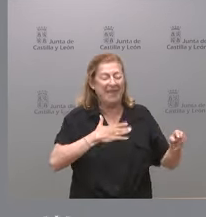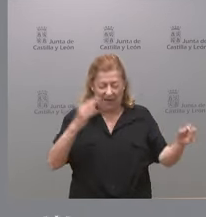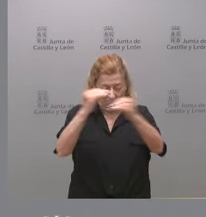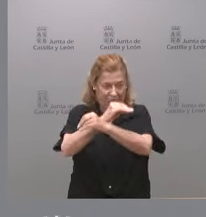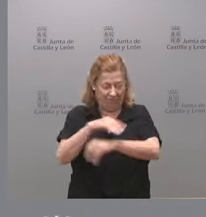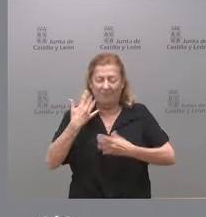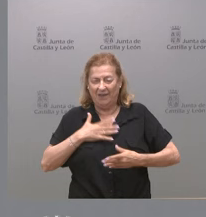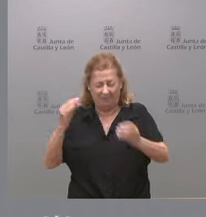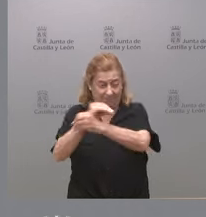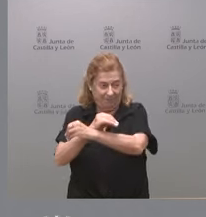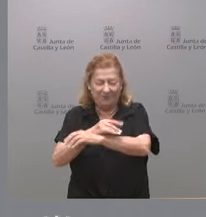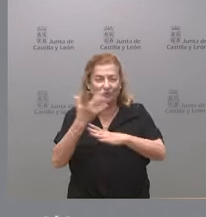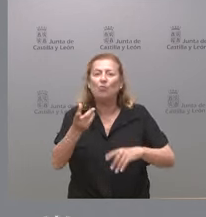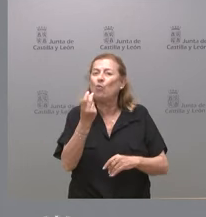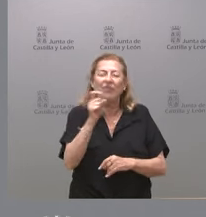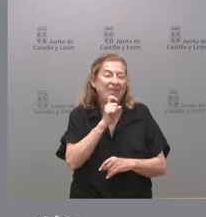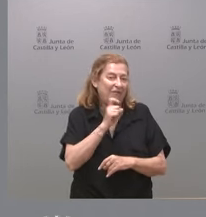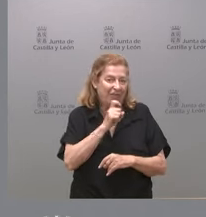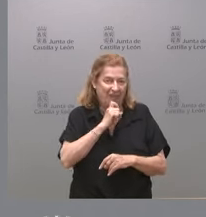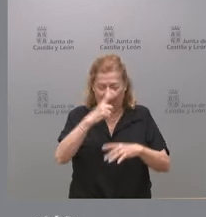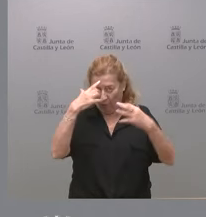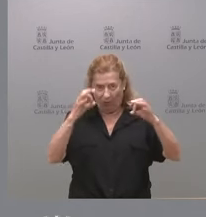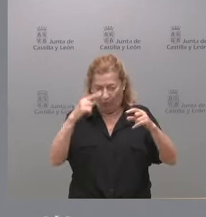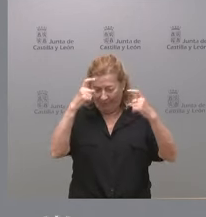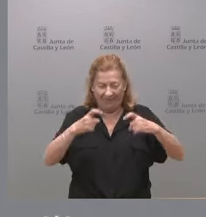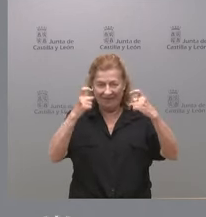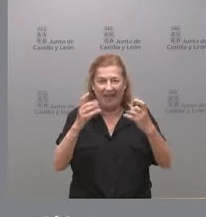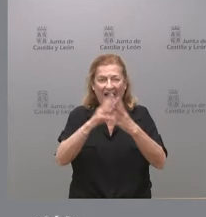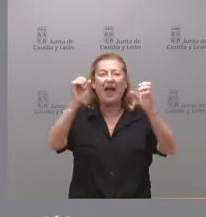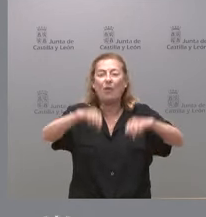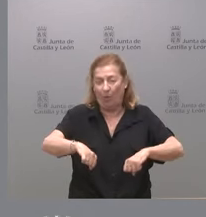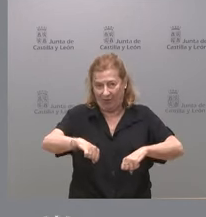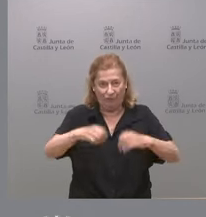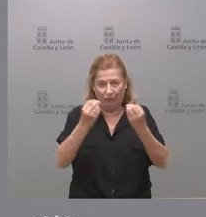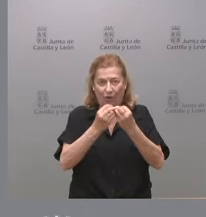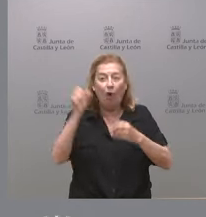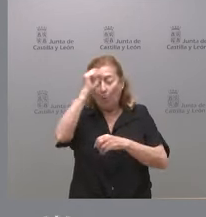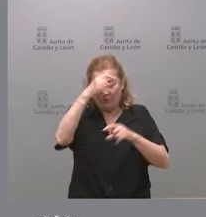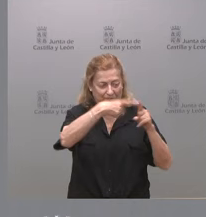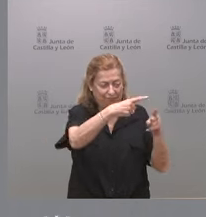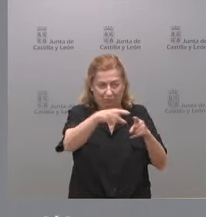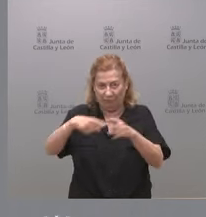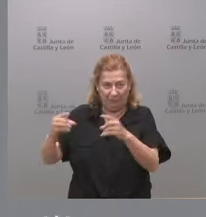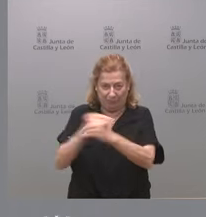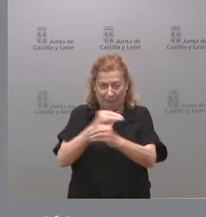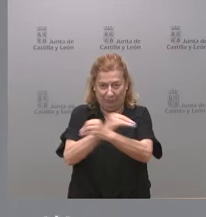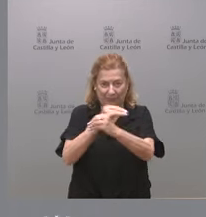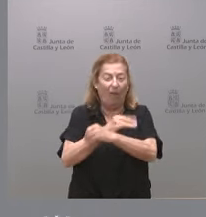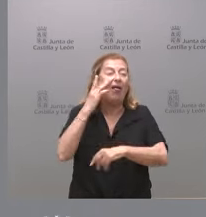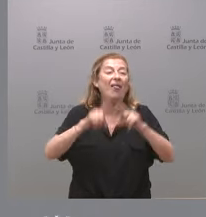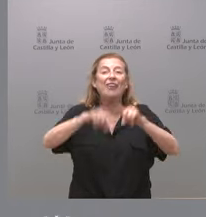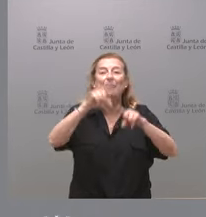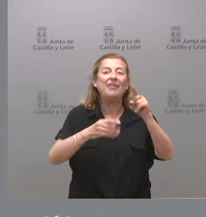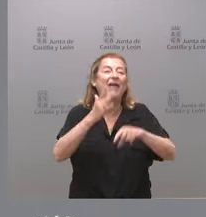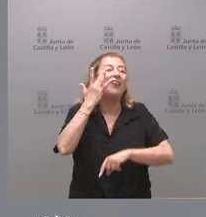y es muy difícil lógicamente intentar llegar a acuerdos quien tiene tantas opiniones diversas y tan distintas según el día y